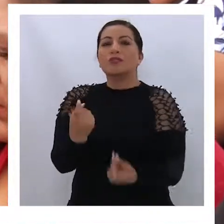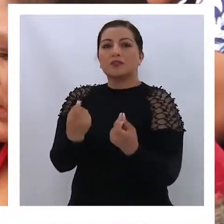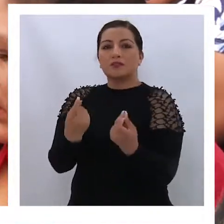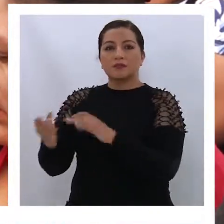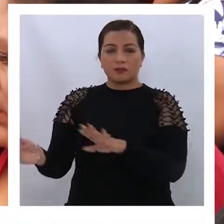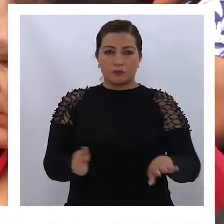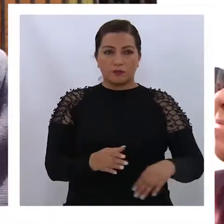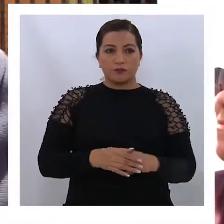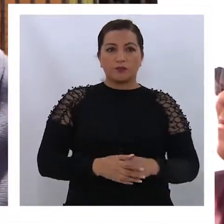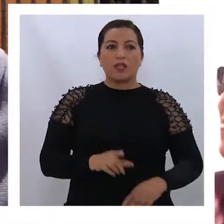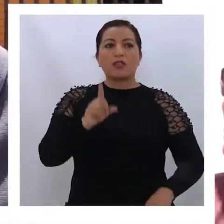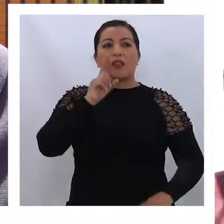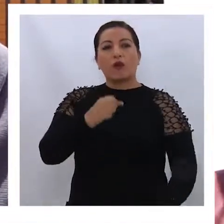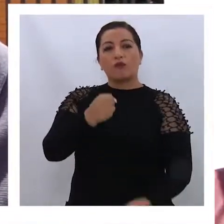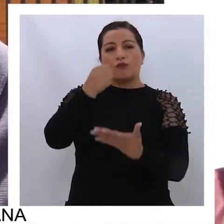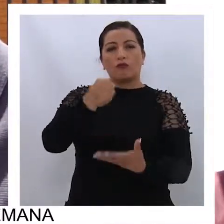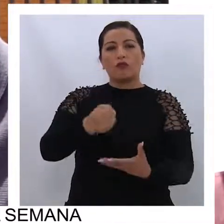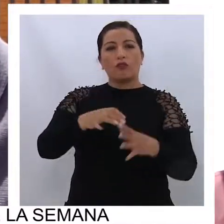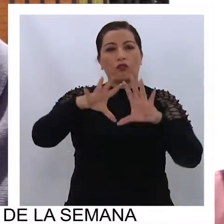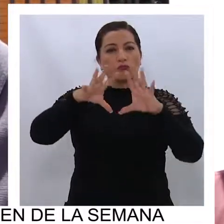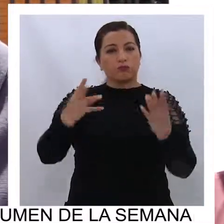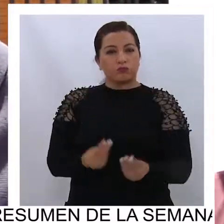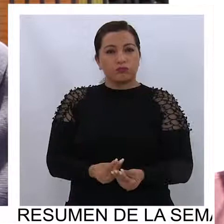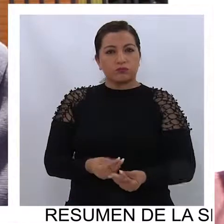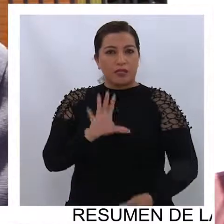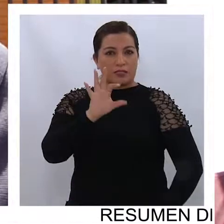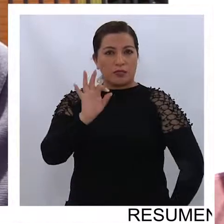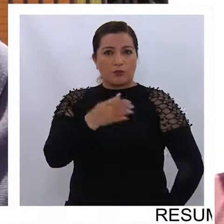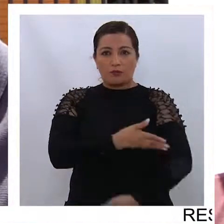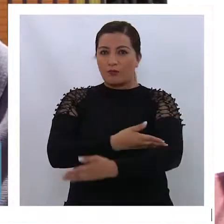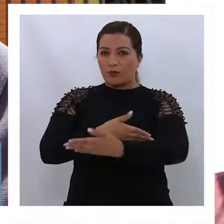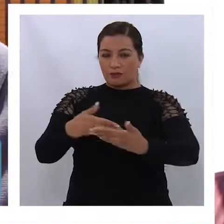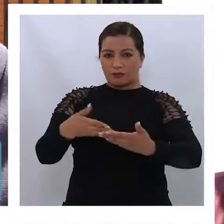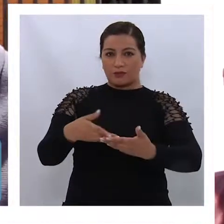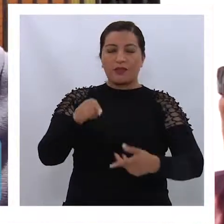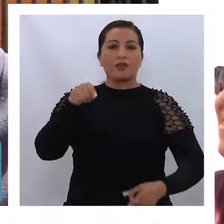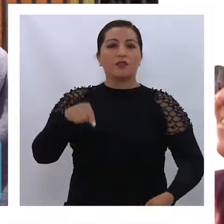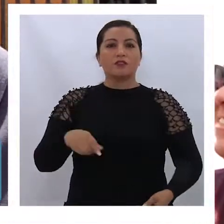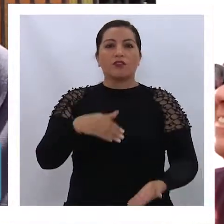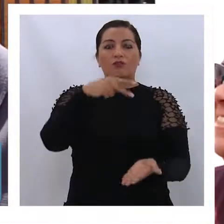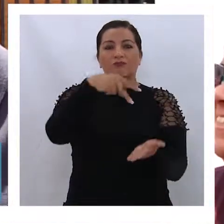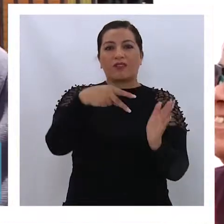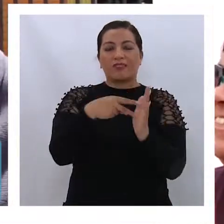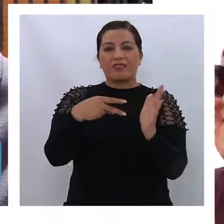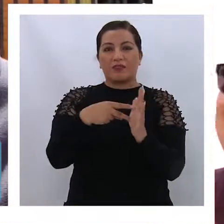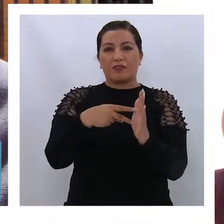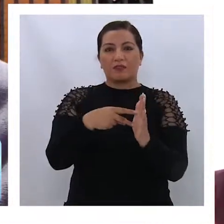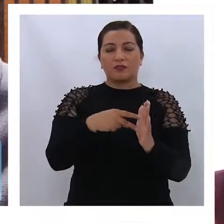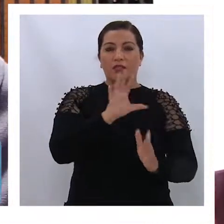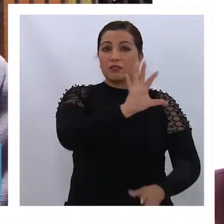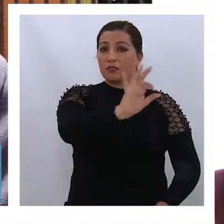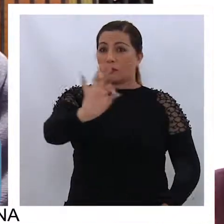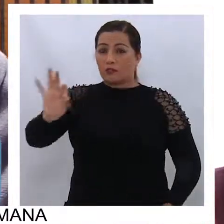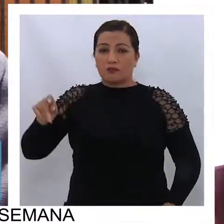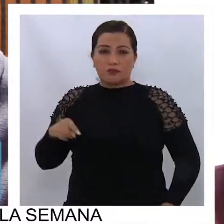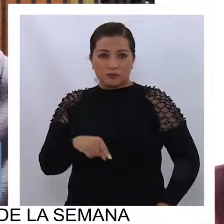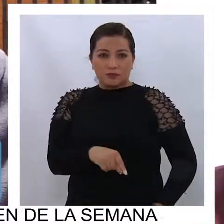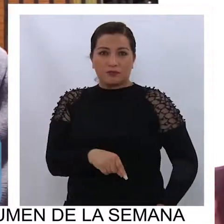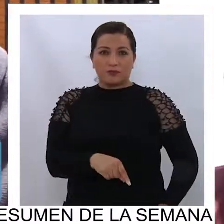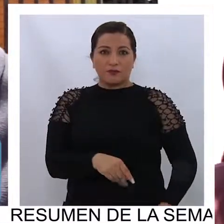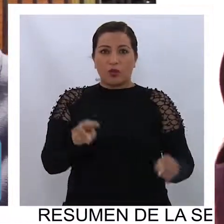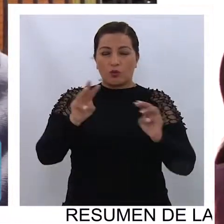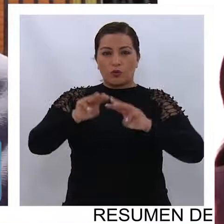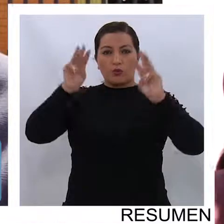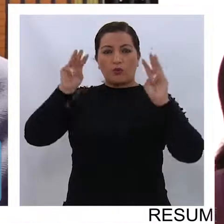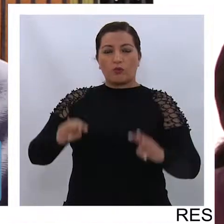todos. Tenemos un fondo total que lo hemos cuantificado a 150 millones de pesos, lo cual se divide en una etapa de 50 millones de pesos en todo lo que es el mercado